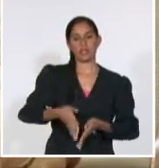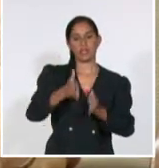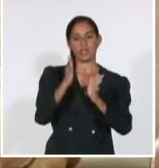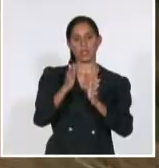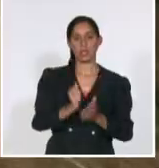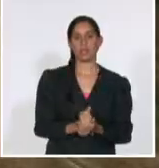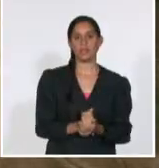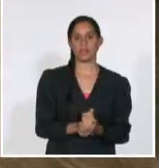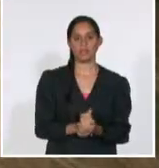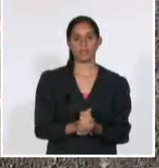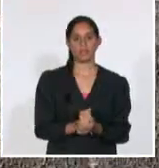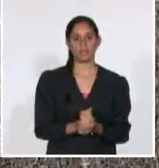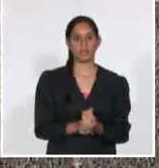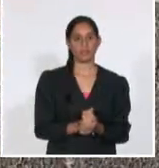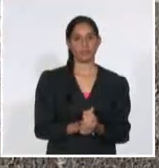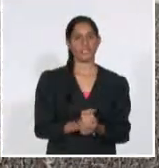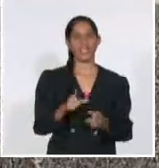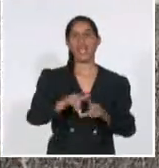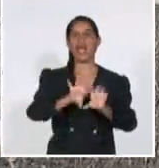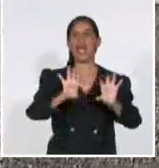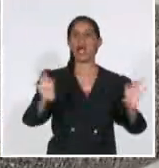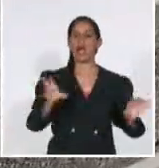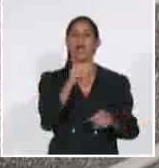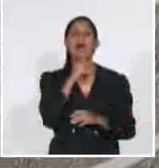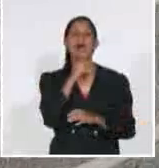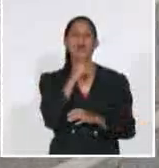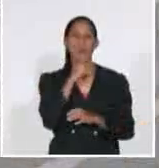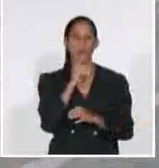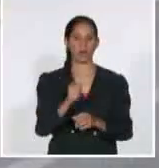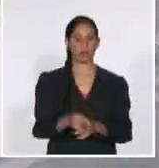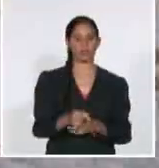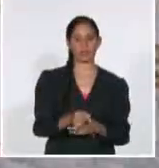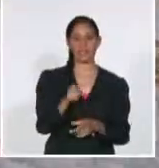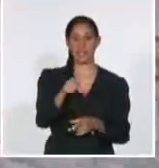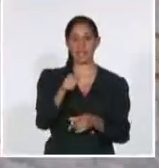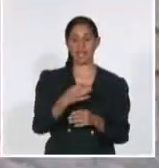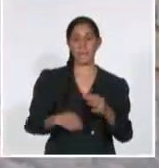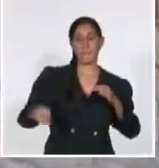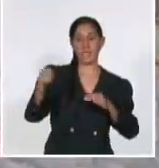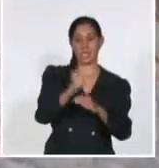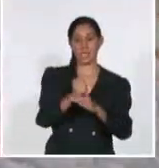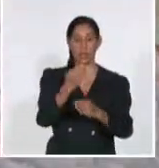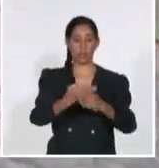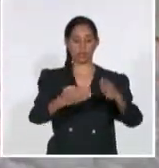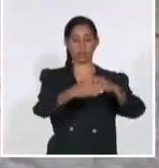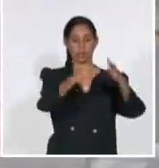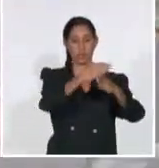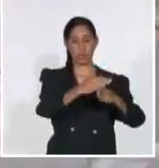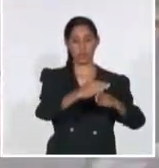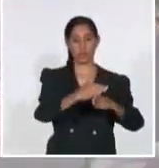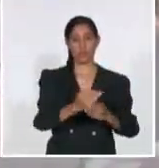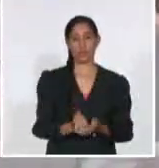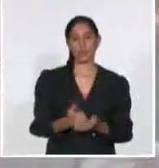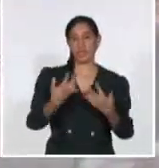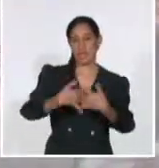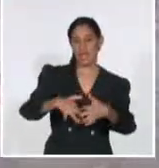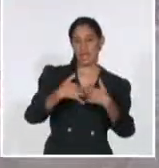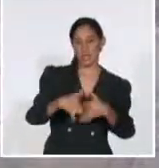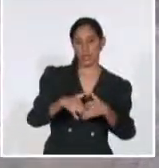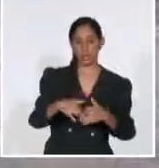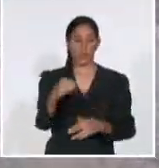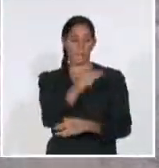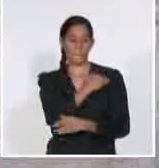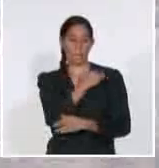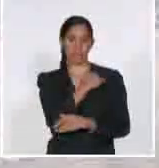Hidráulicos. Destacó el trabajo realizado por empresas del Ministerio de la Construcción y de la Industria de Construcciones Militares,